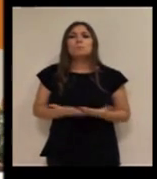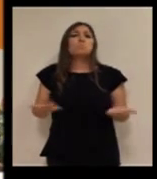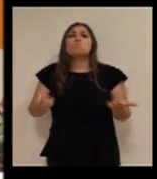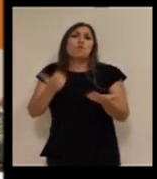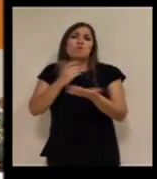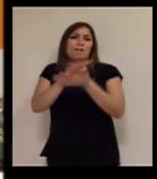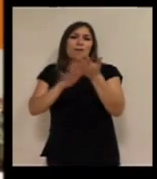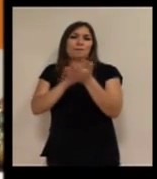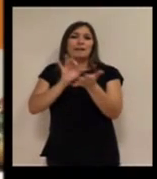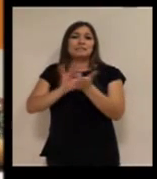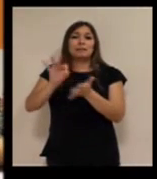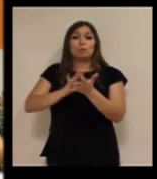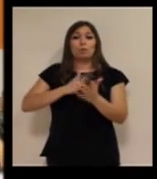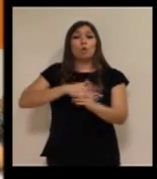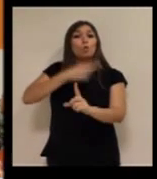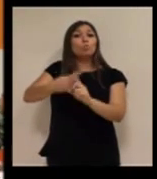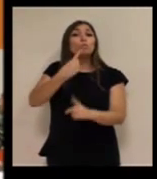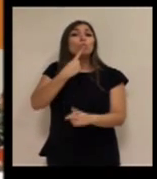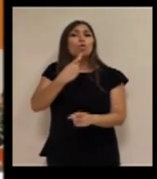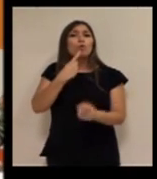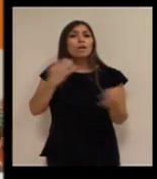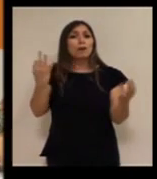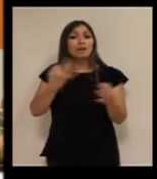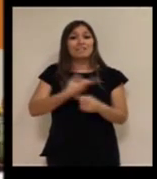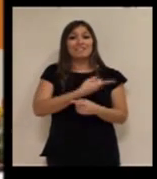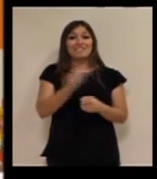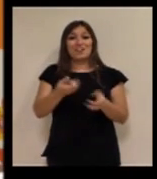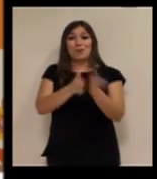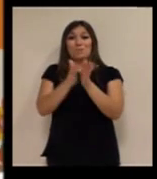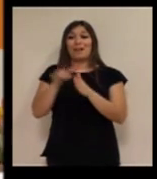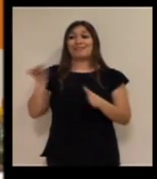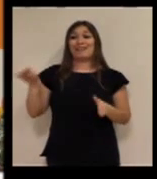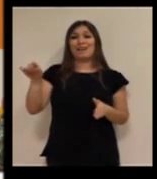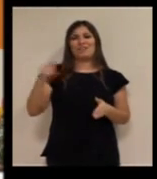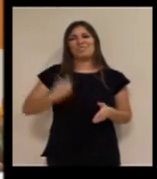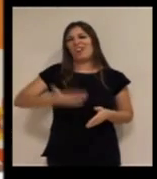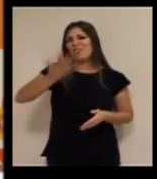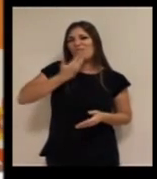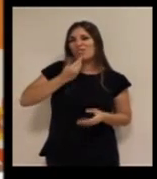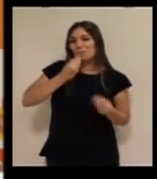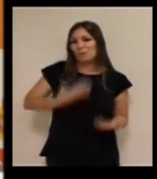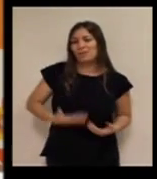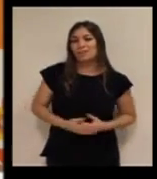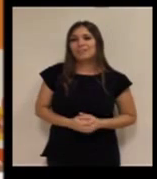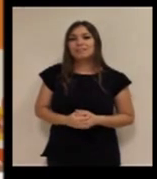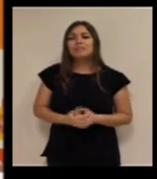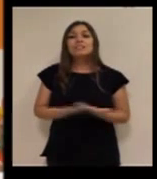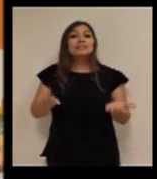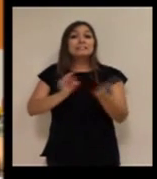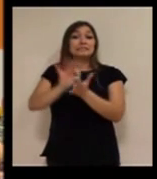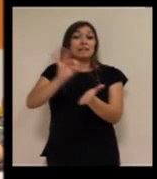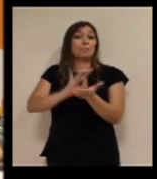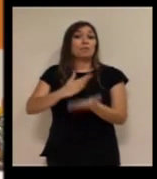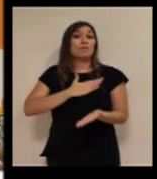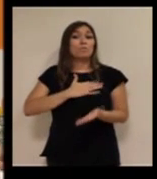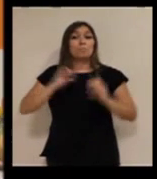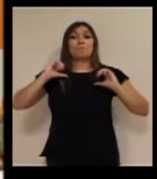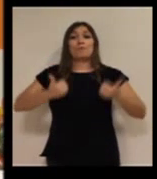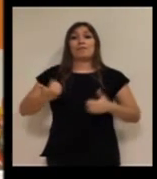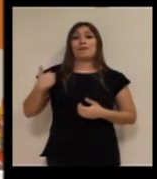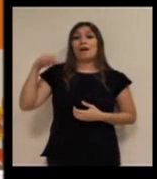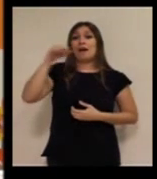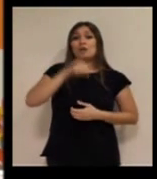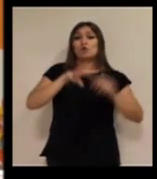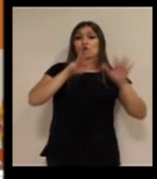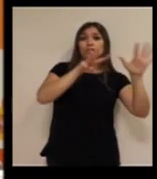hablar un poco del servicio de Cruz Roja, que los compañeros de mesa conocen bien también, pues es un servicio que se inicia en el año